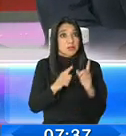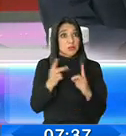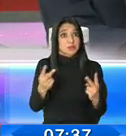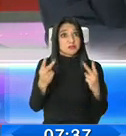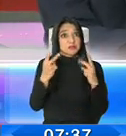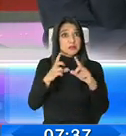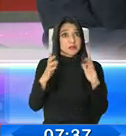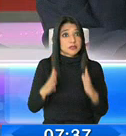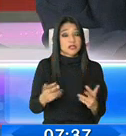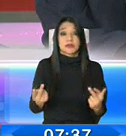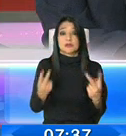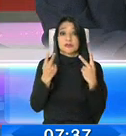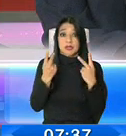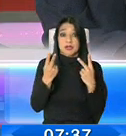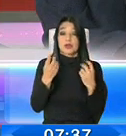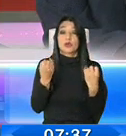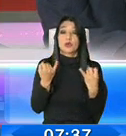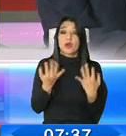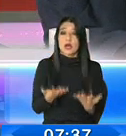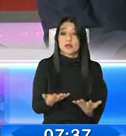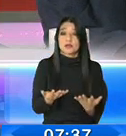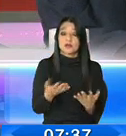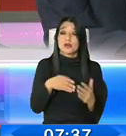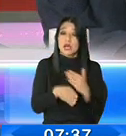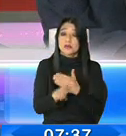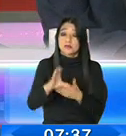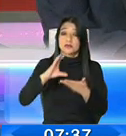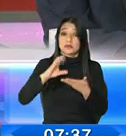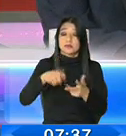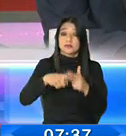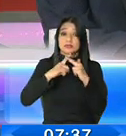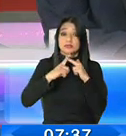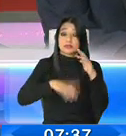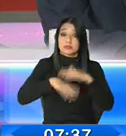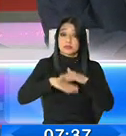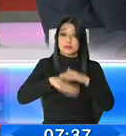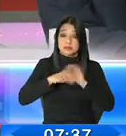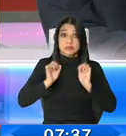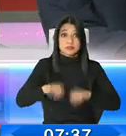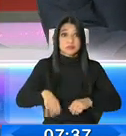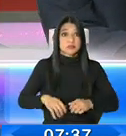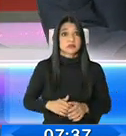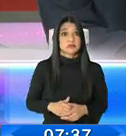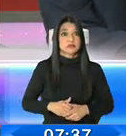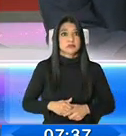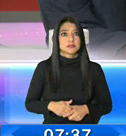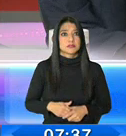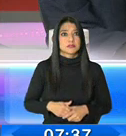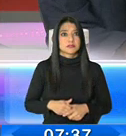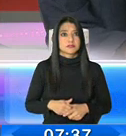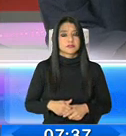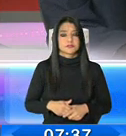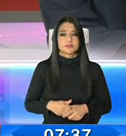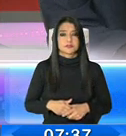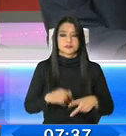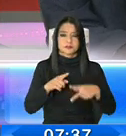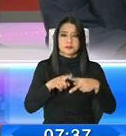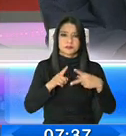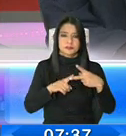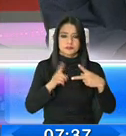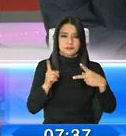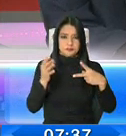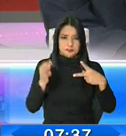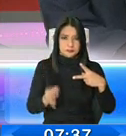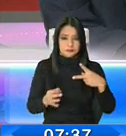empresarios en este momento. ¿Qué montos serán los que pueden acceder? ¿Han puesto un techo estos montos? Mire, dos temas que usted ha